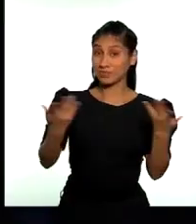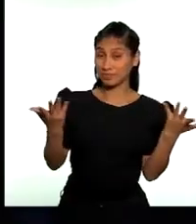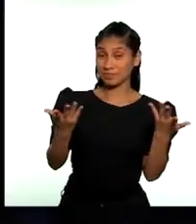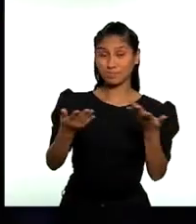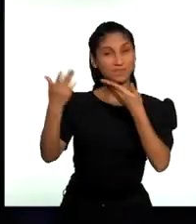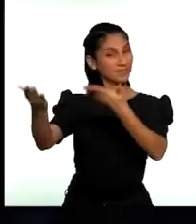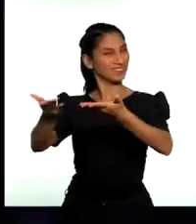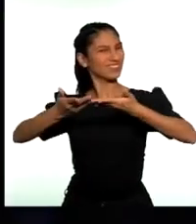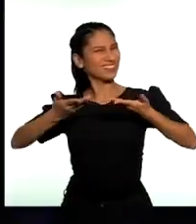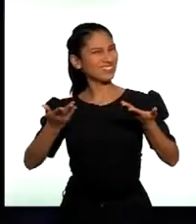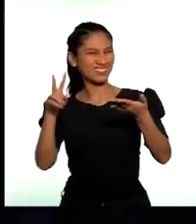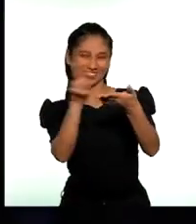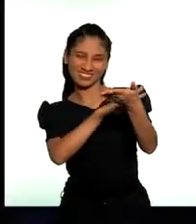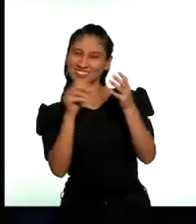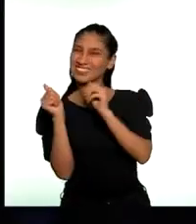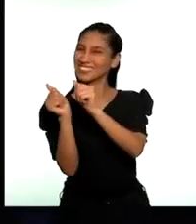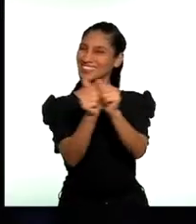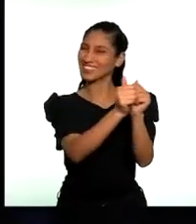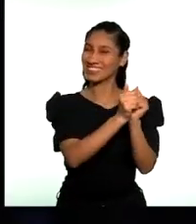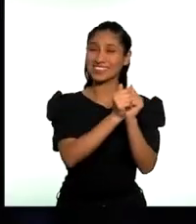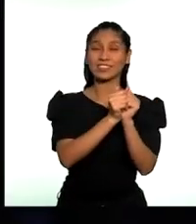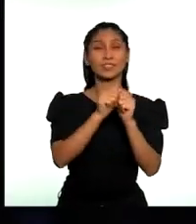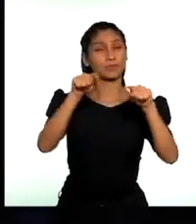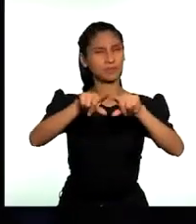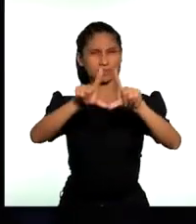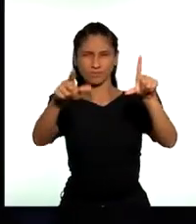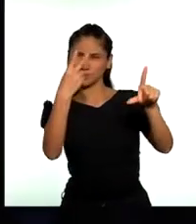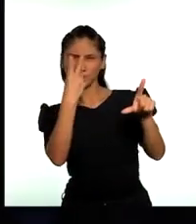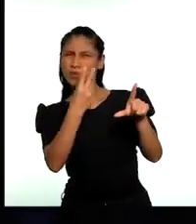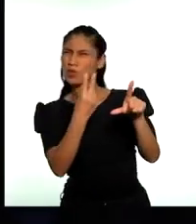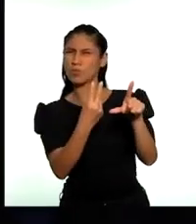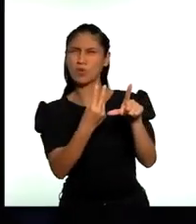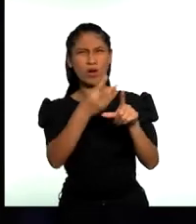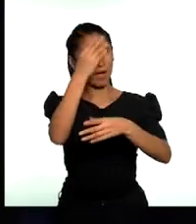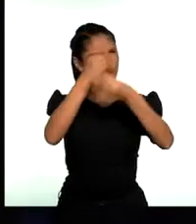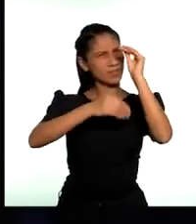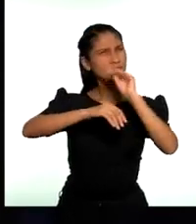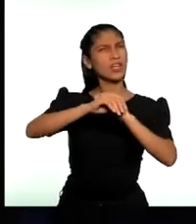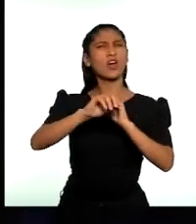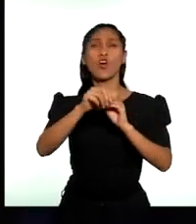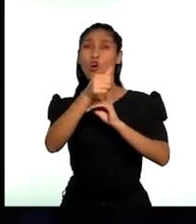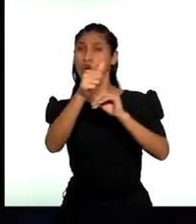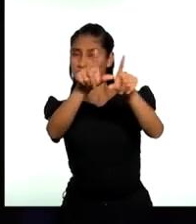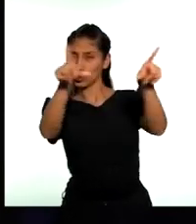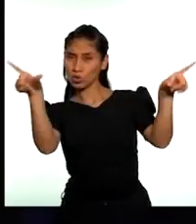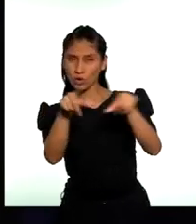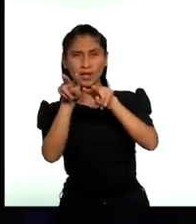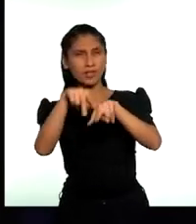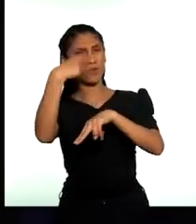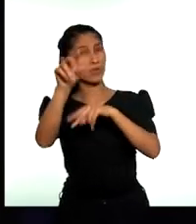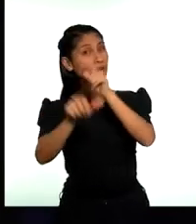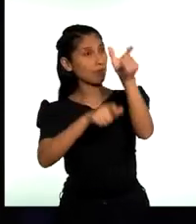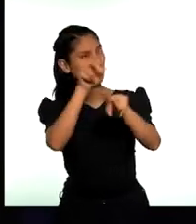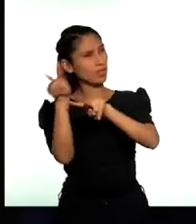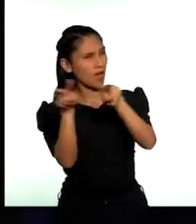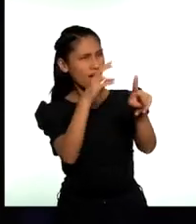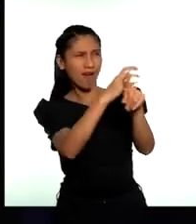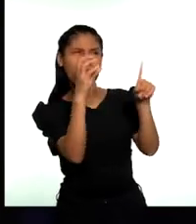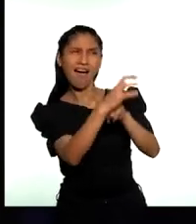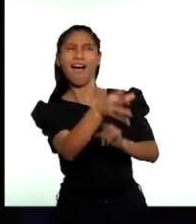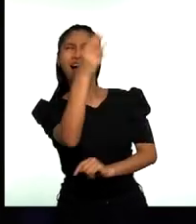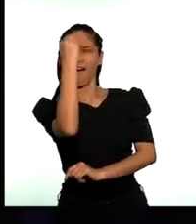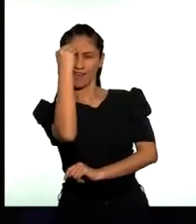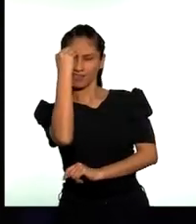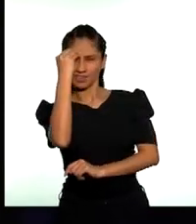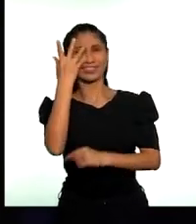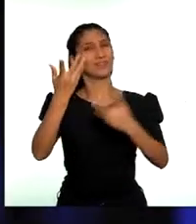Les doy la bienvenida a Leemos Juntos, nuestro espacio para conocer otros mundos y comprendernos un poco más a través